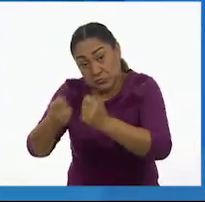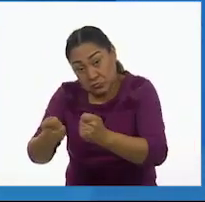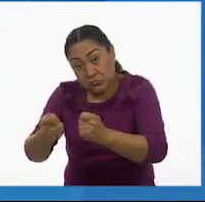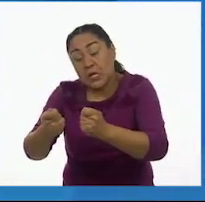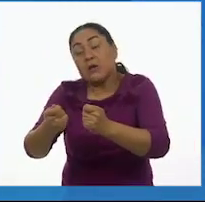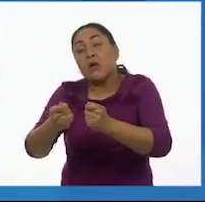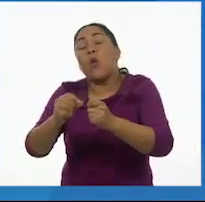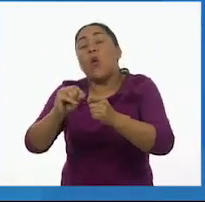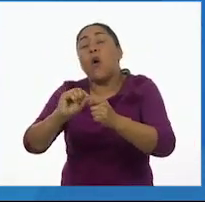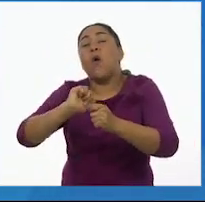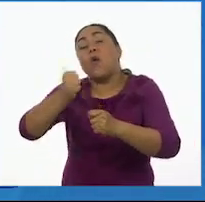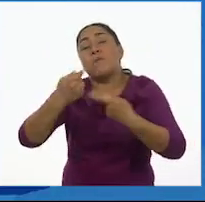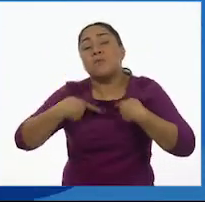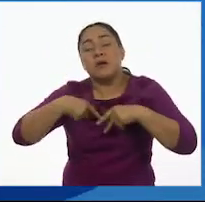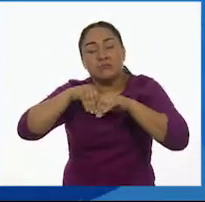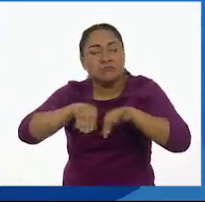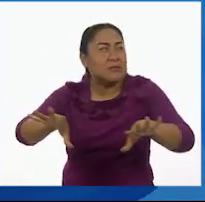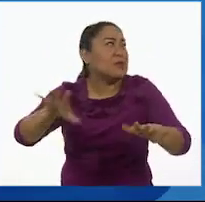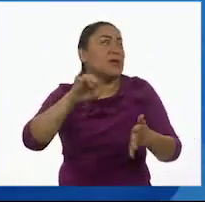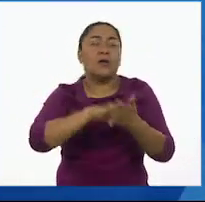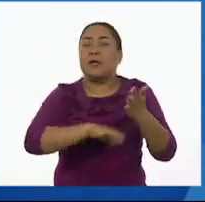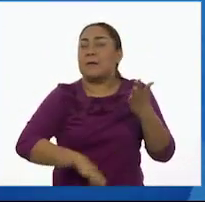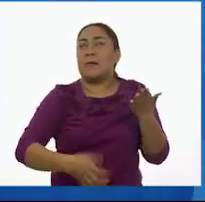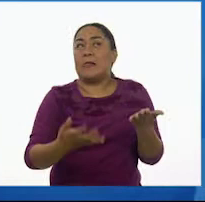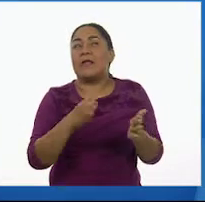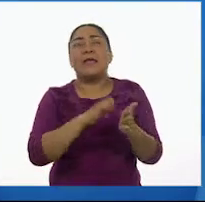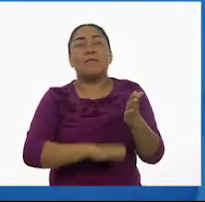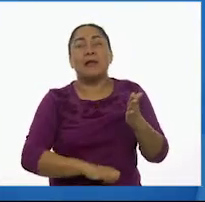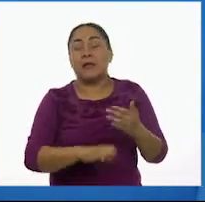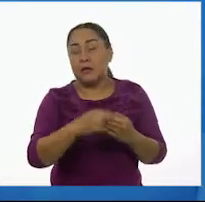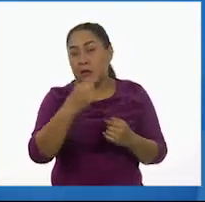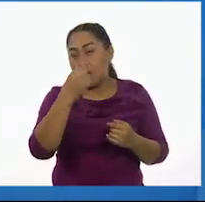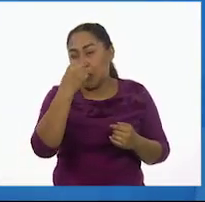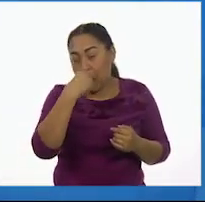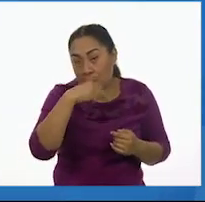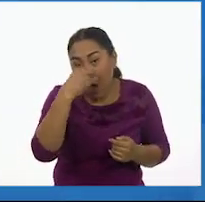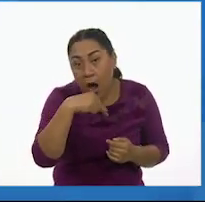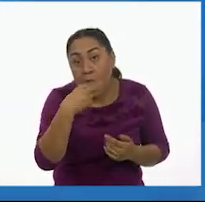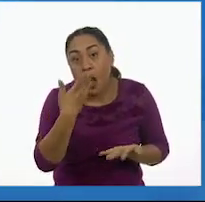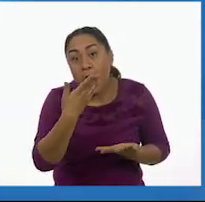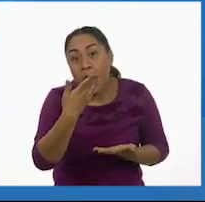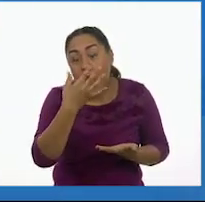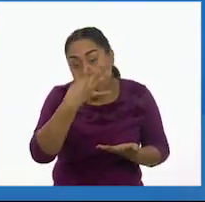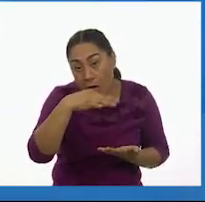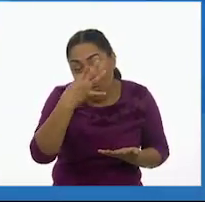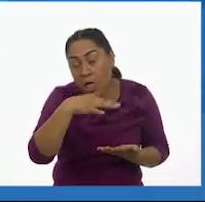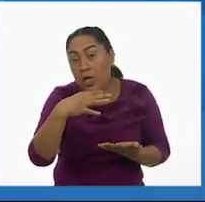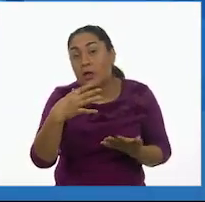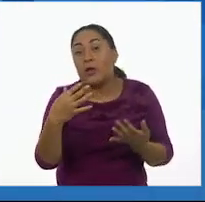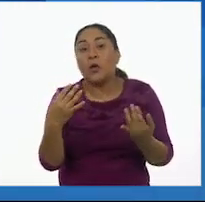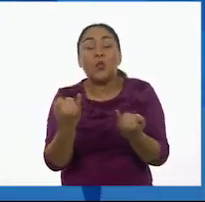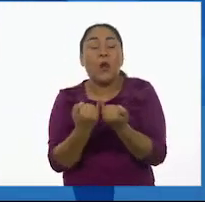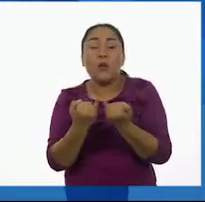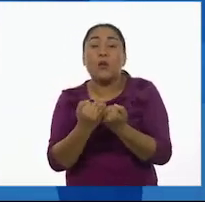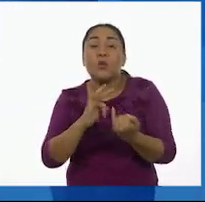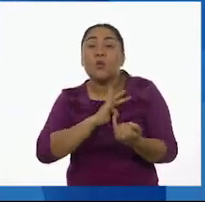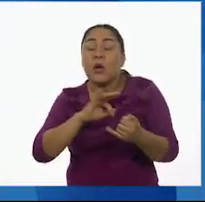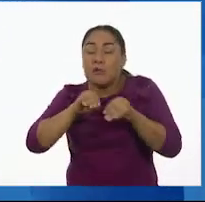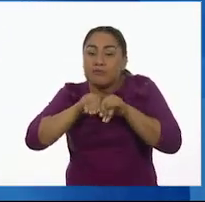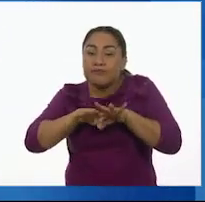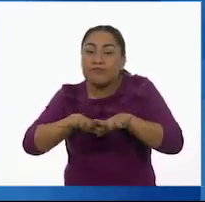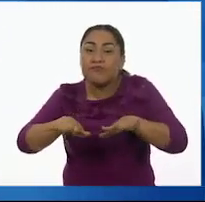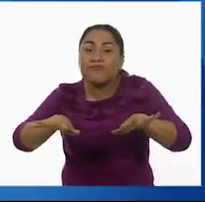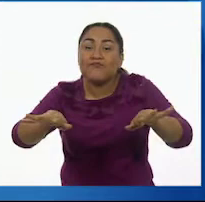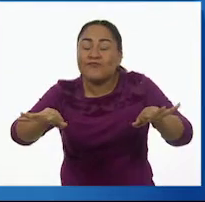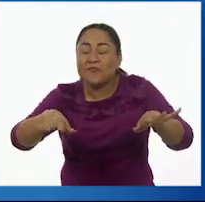es transmisible, por ejemplo, la gripa. La gripe. Ah, también es transmisible. porque la puedes contagiar o